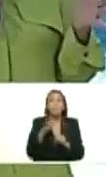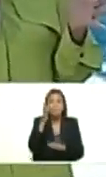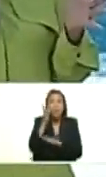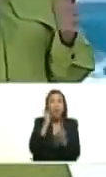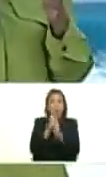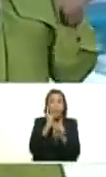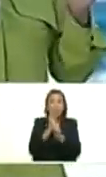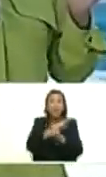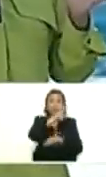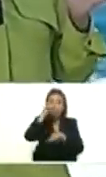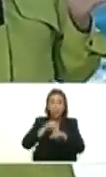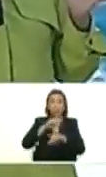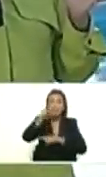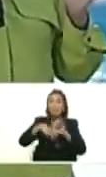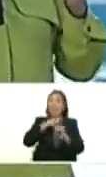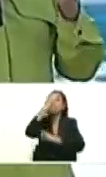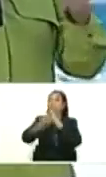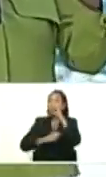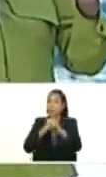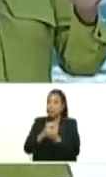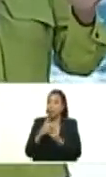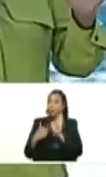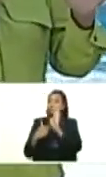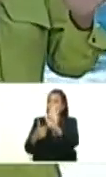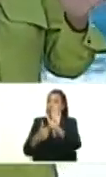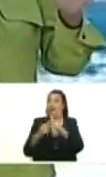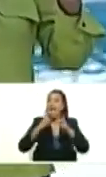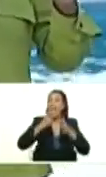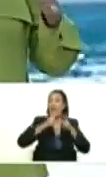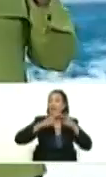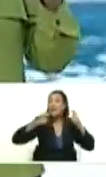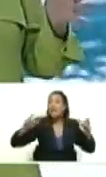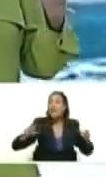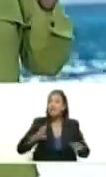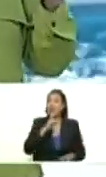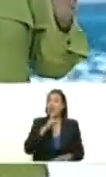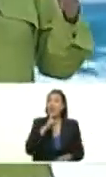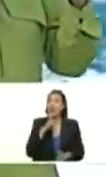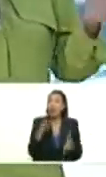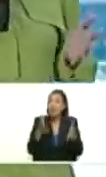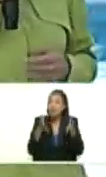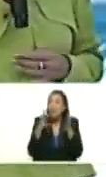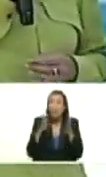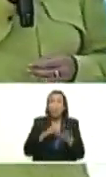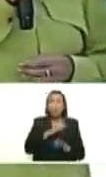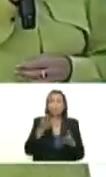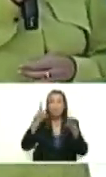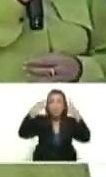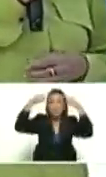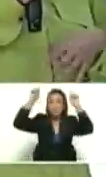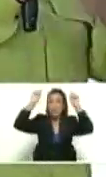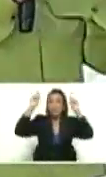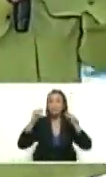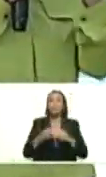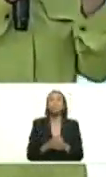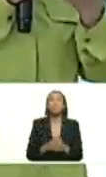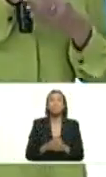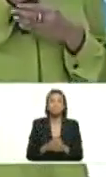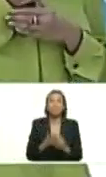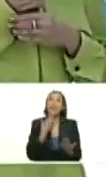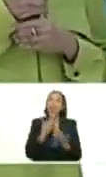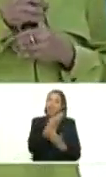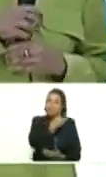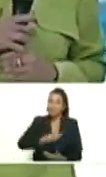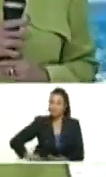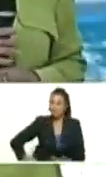competir nacional e internacionalmente y sean la generación de oro que trae triunfos alegrías y victorias a nuestra patria gracias